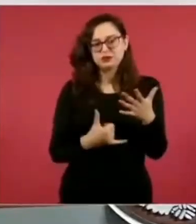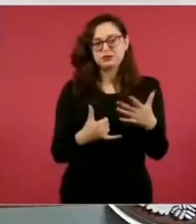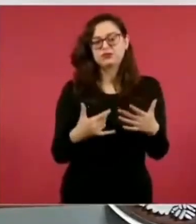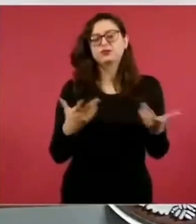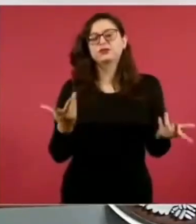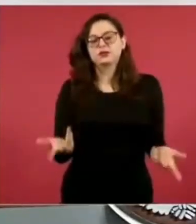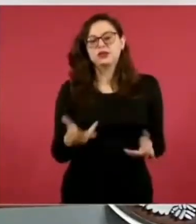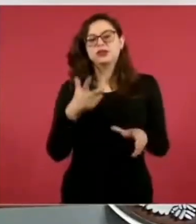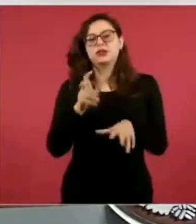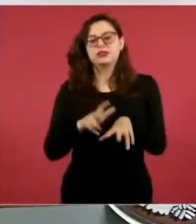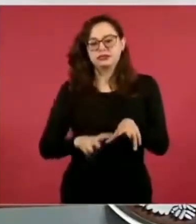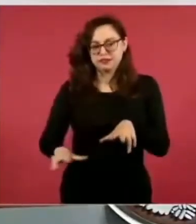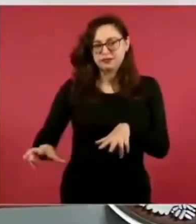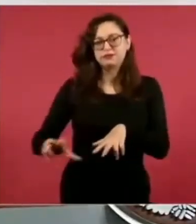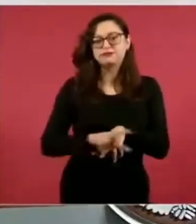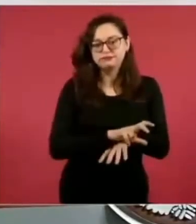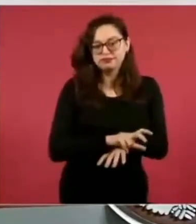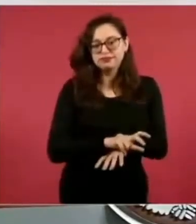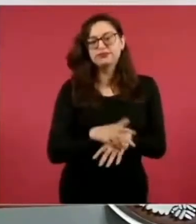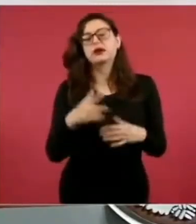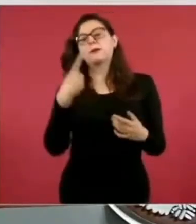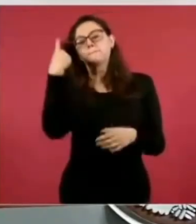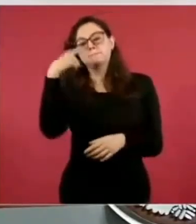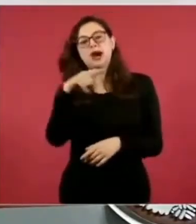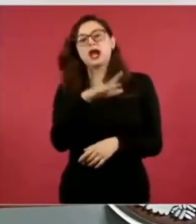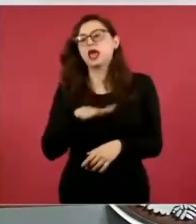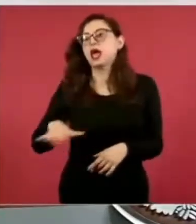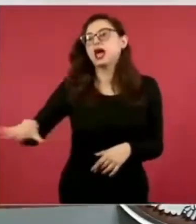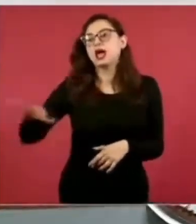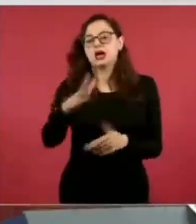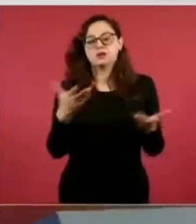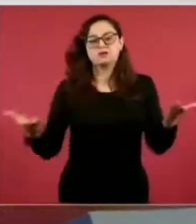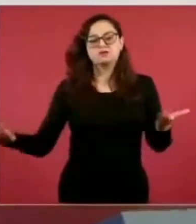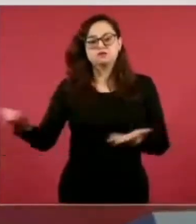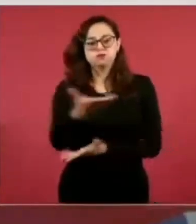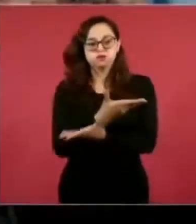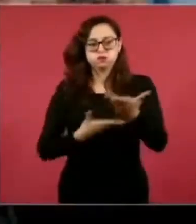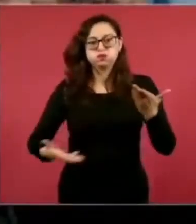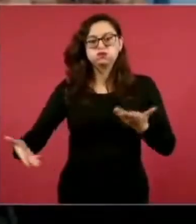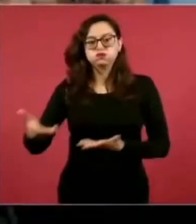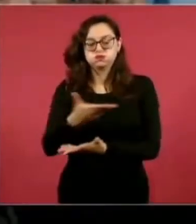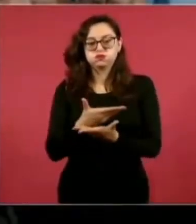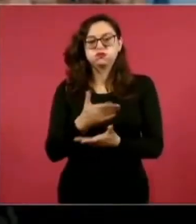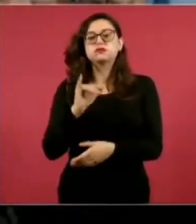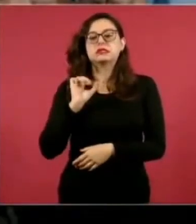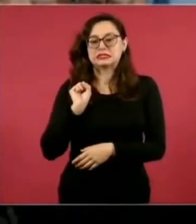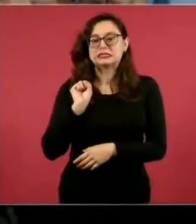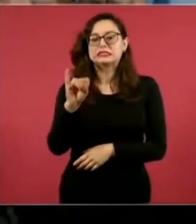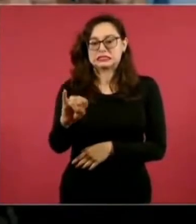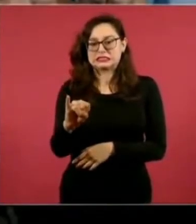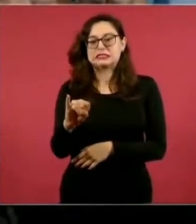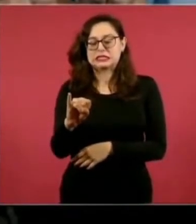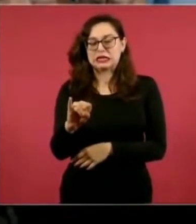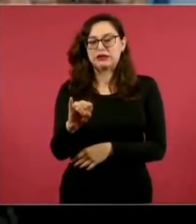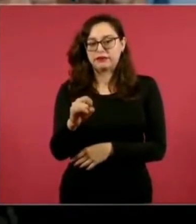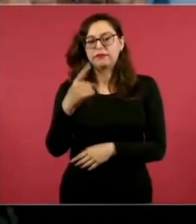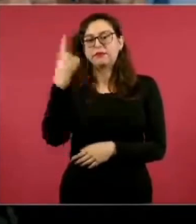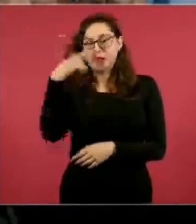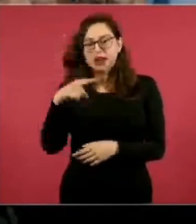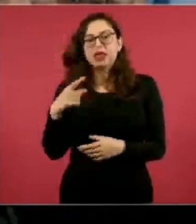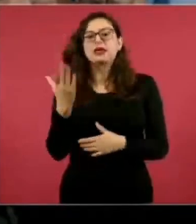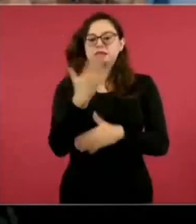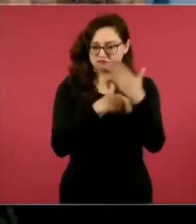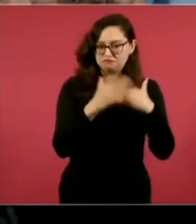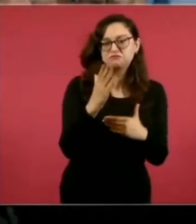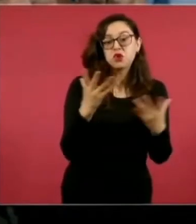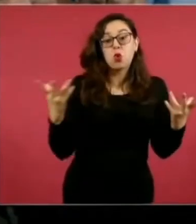el Tren Maya. Alcanzar el ideal de la prosperidad compartida, es decir, éxito sí, pero con prosperidad compartida. Éxito